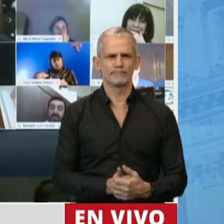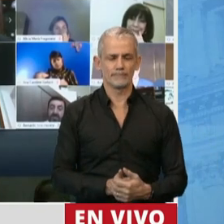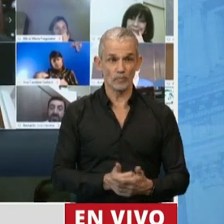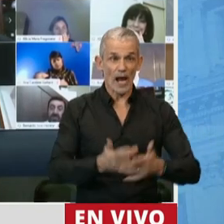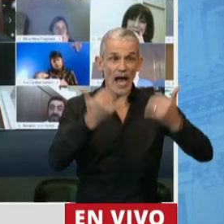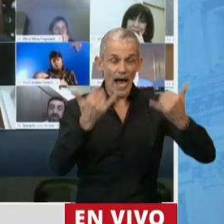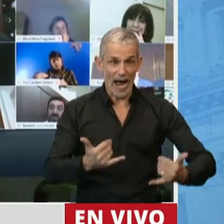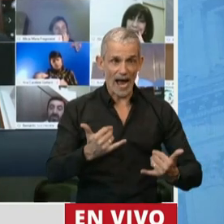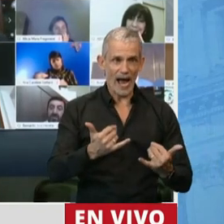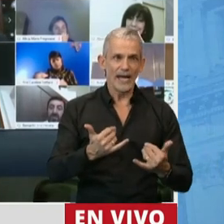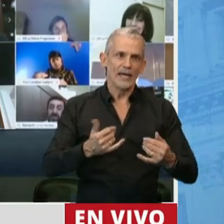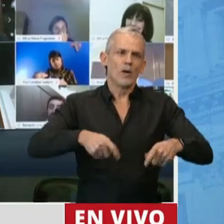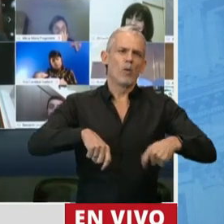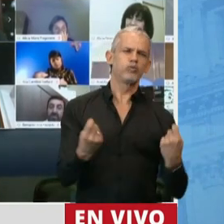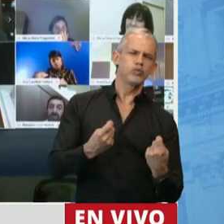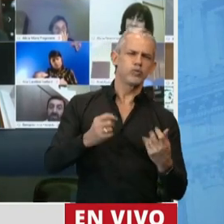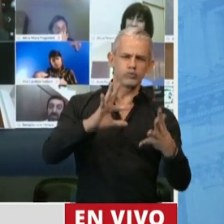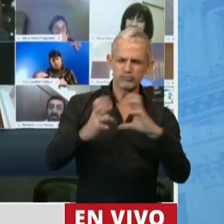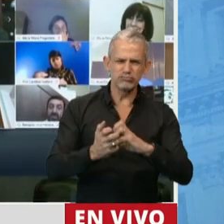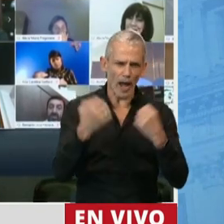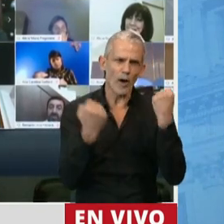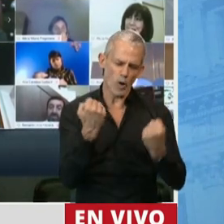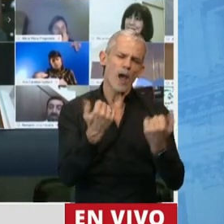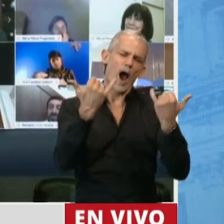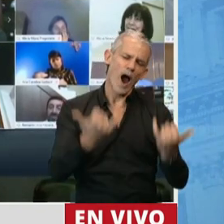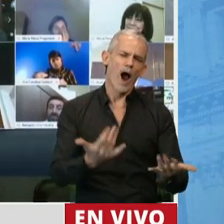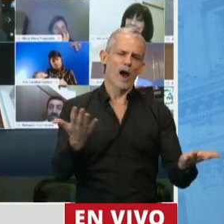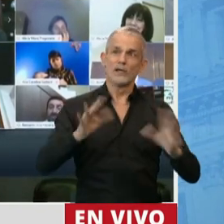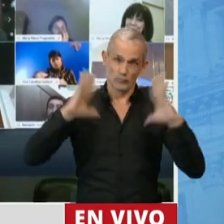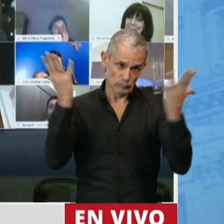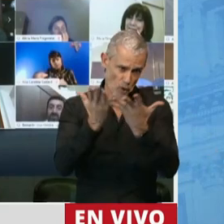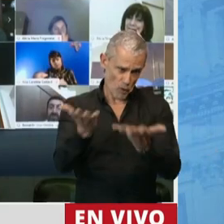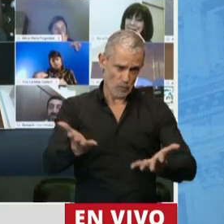y que existen daños económicos obviamente en todo el mundo y yo les voy a hacer por ejemplo